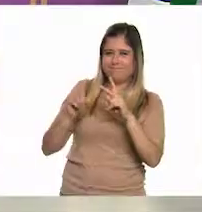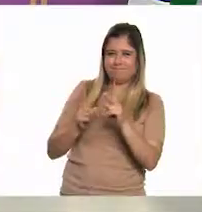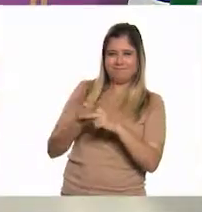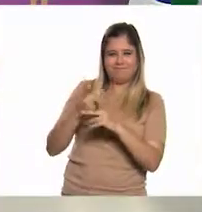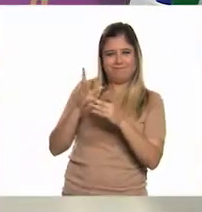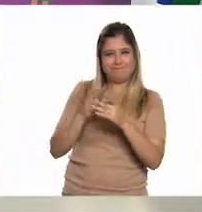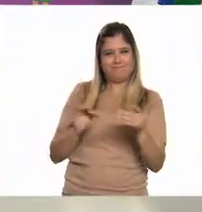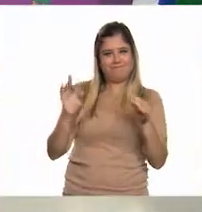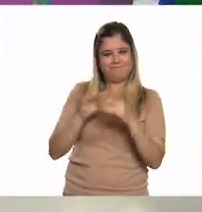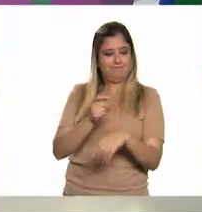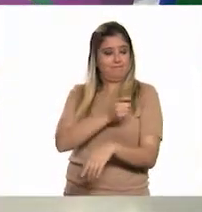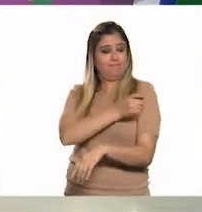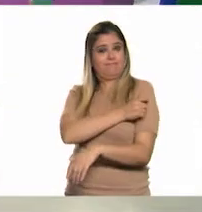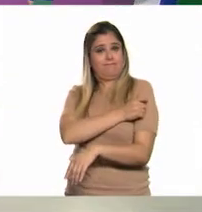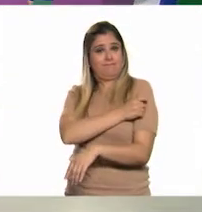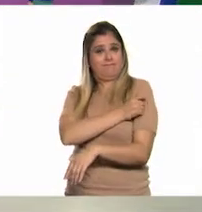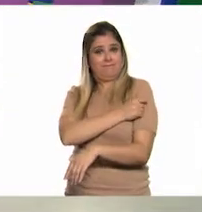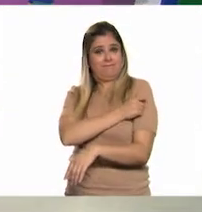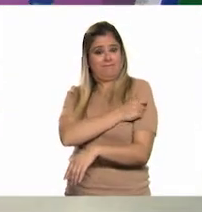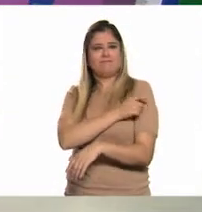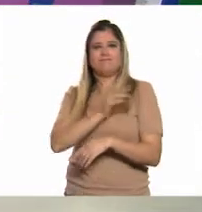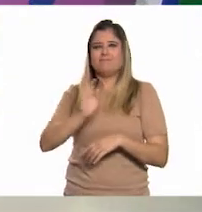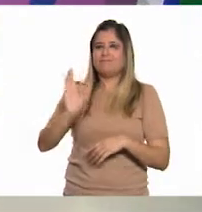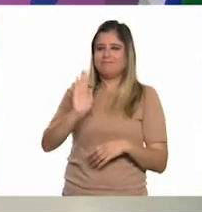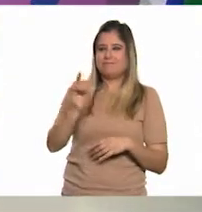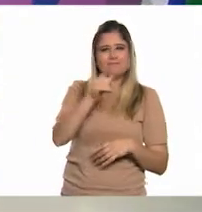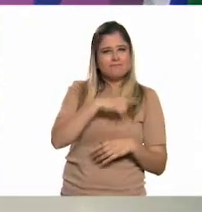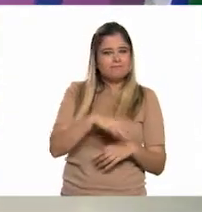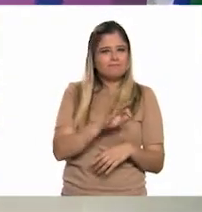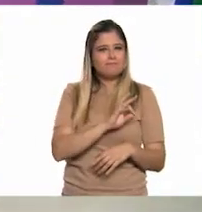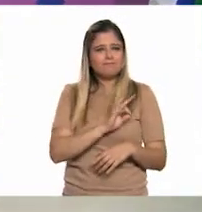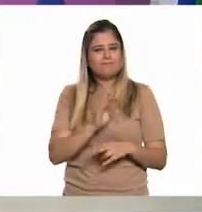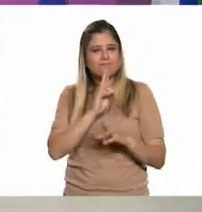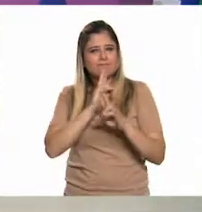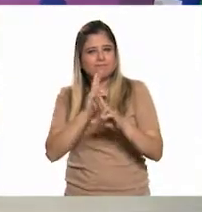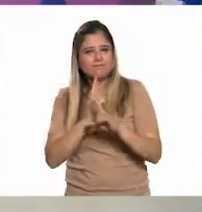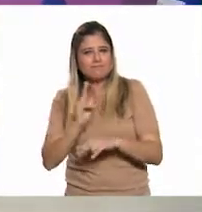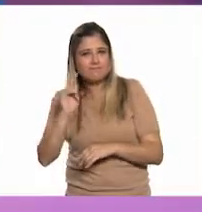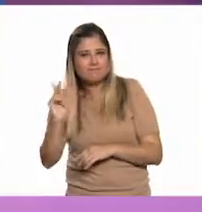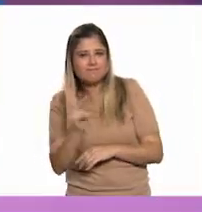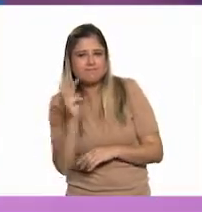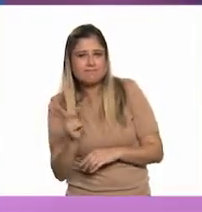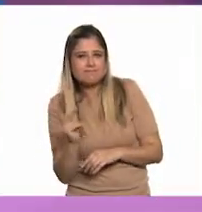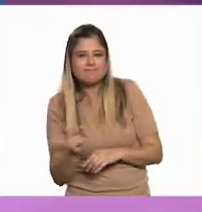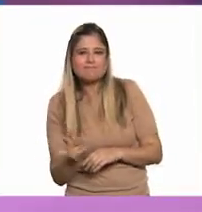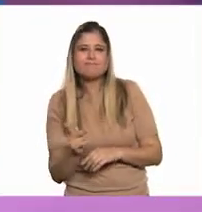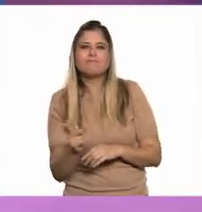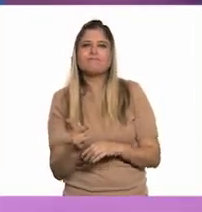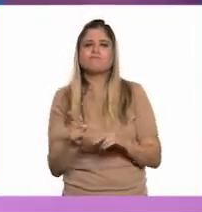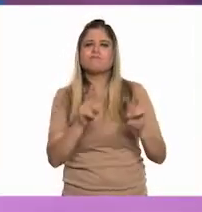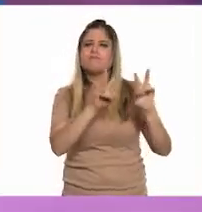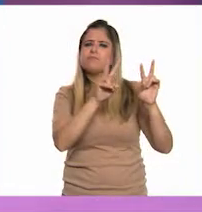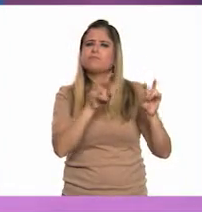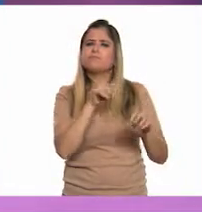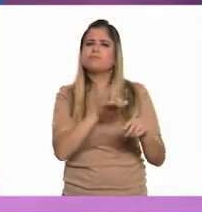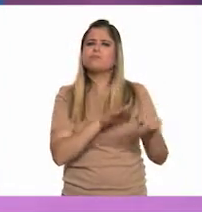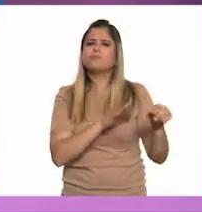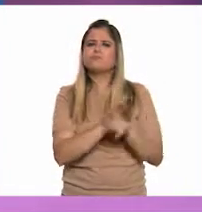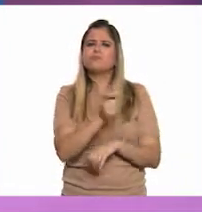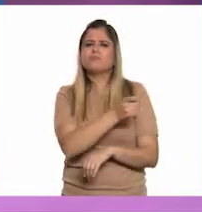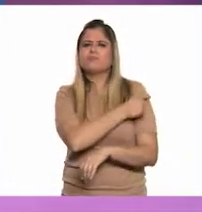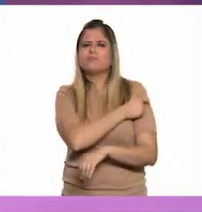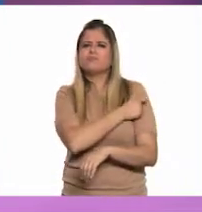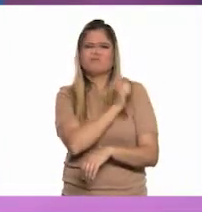platicar sobre las vacunas, tal vez debemos contestar la pregunta de qué son las